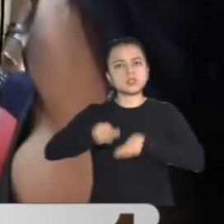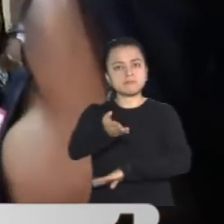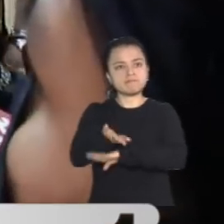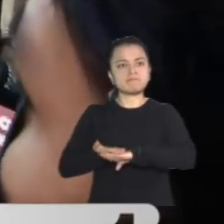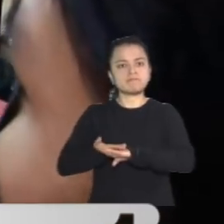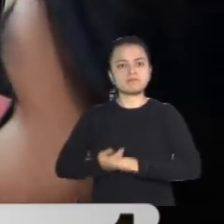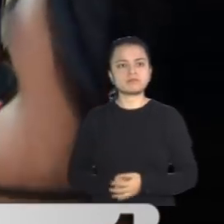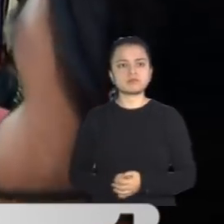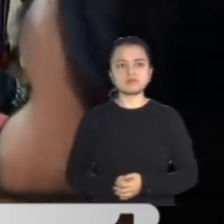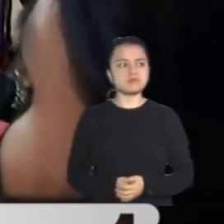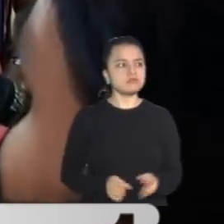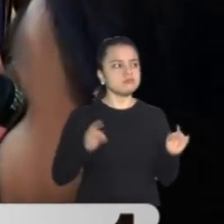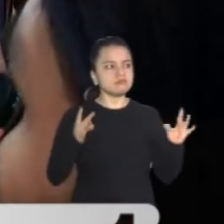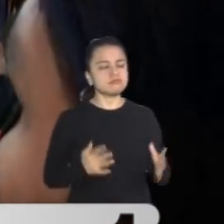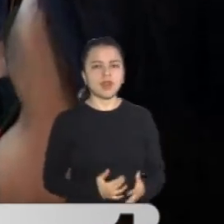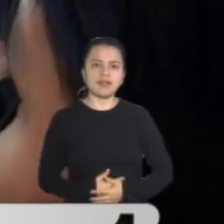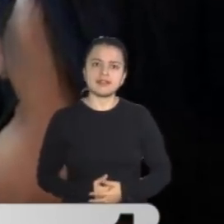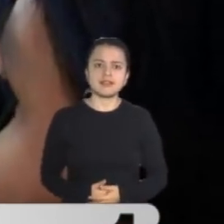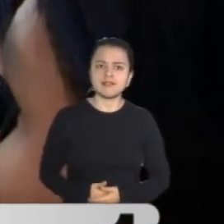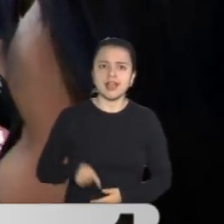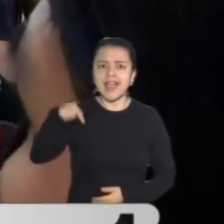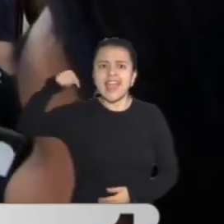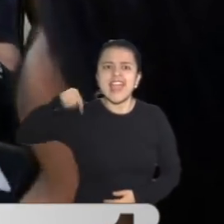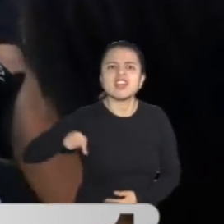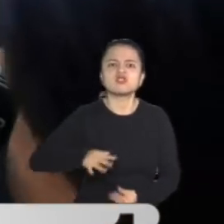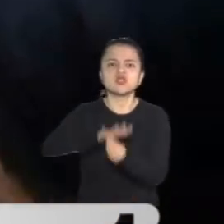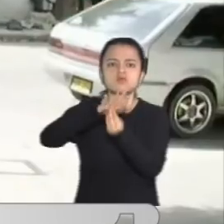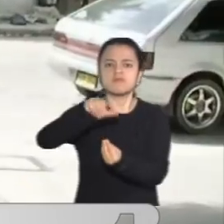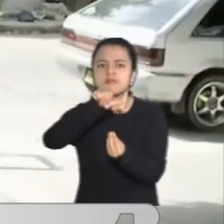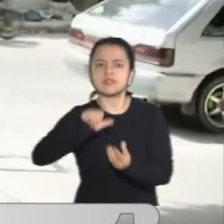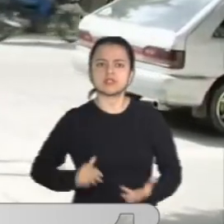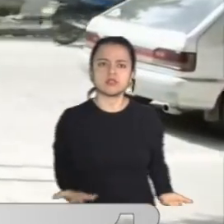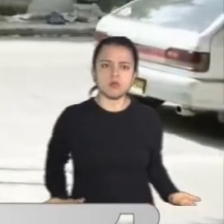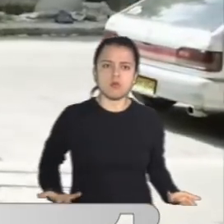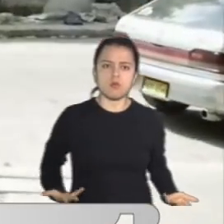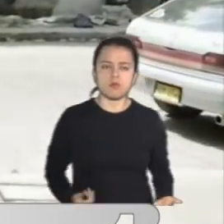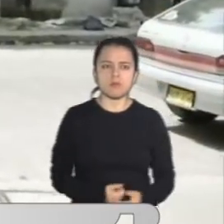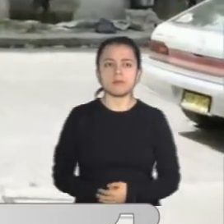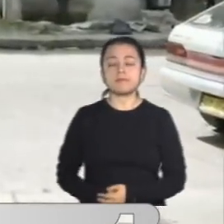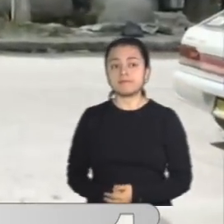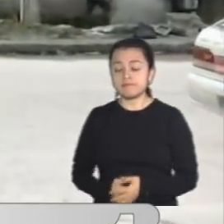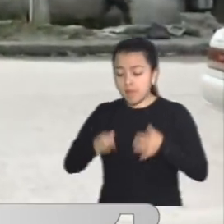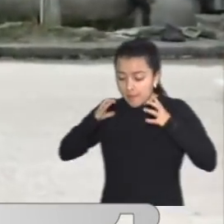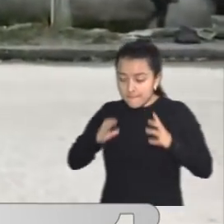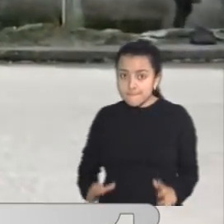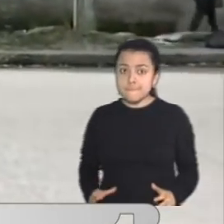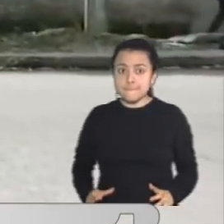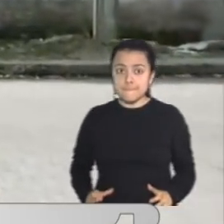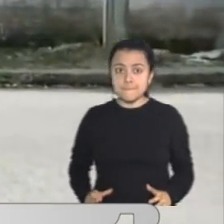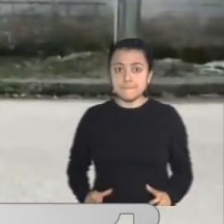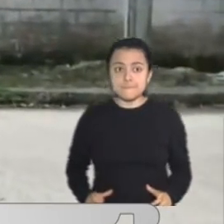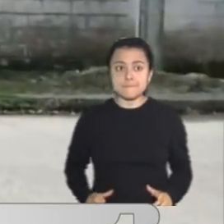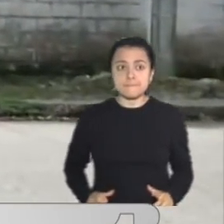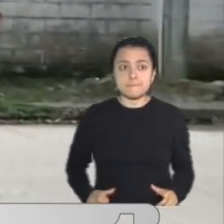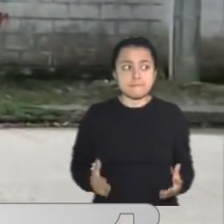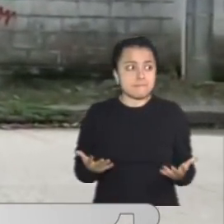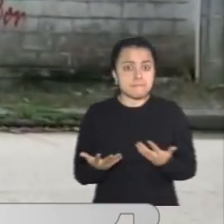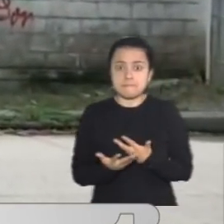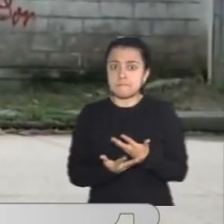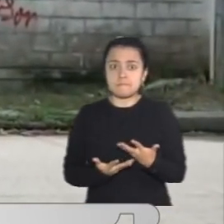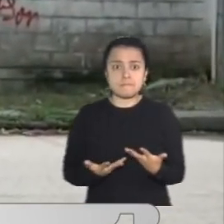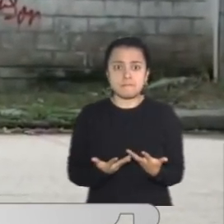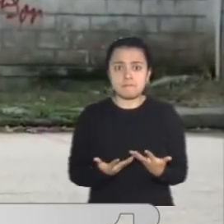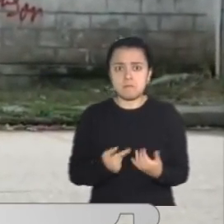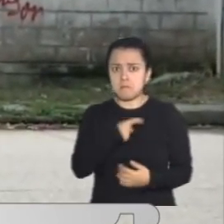creo que esto fue un feminicidio. Tras el hallazgo del cuerpo aún sin identificar, la familia se desplazó al